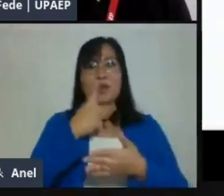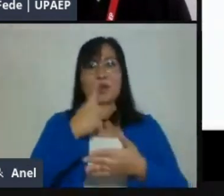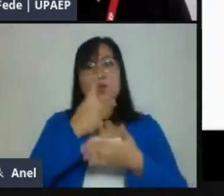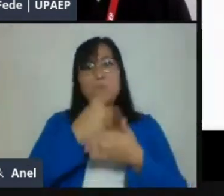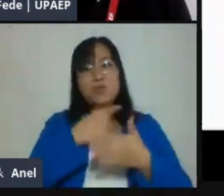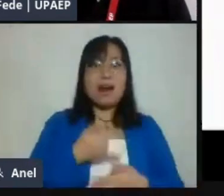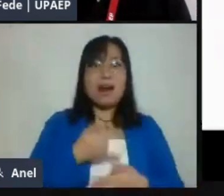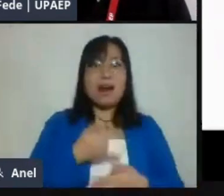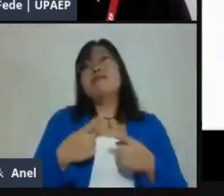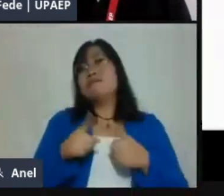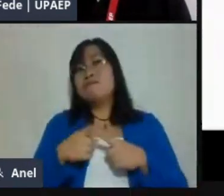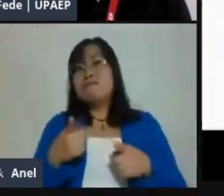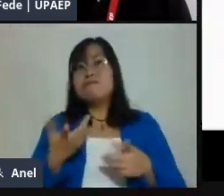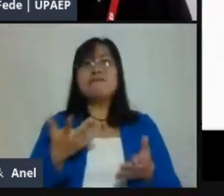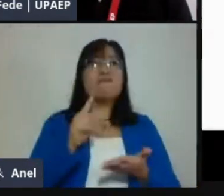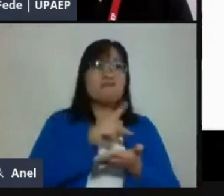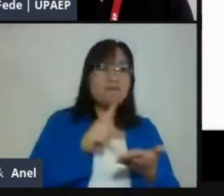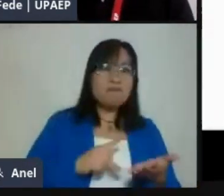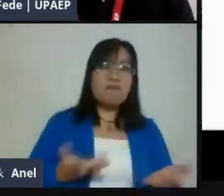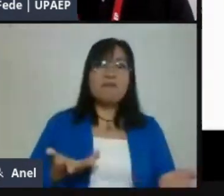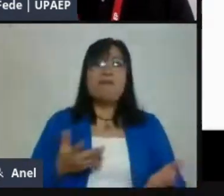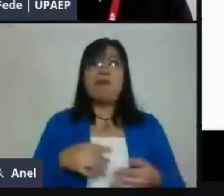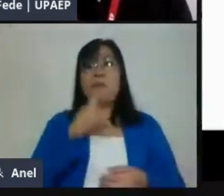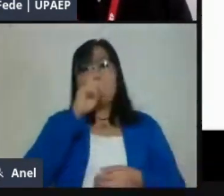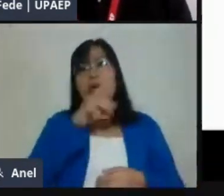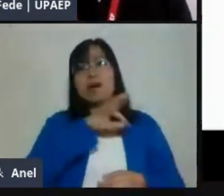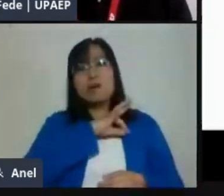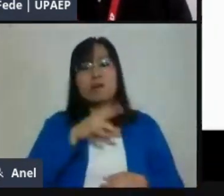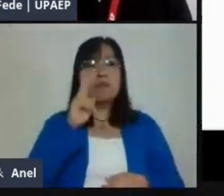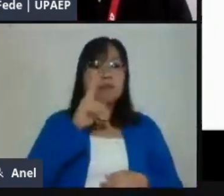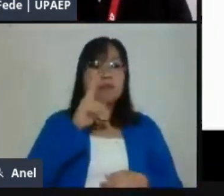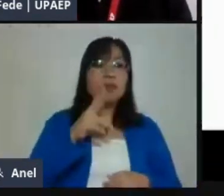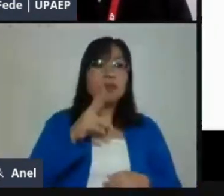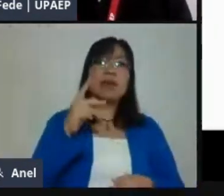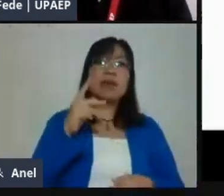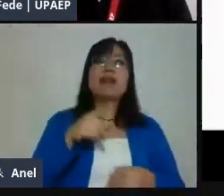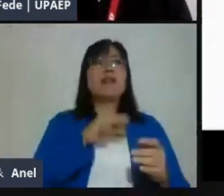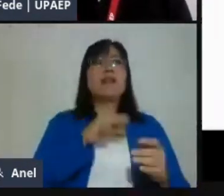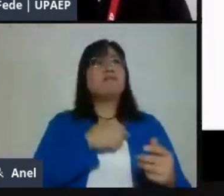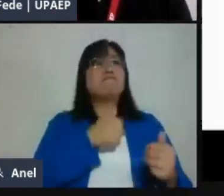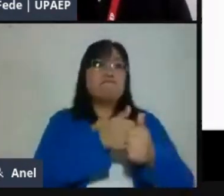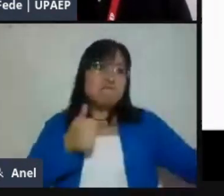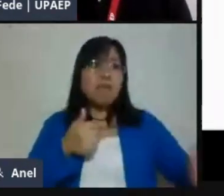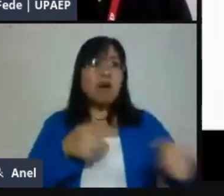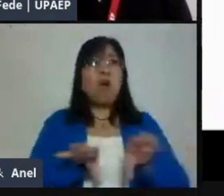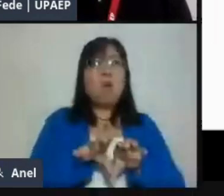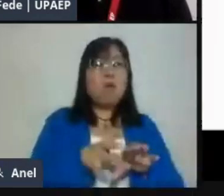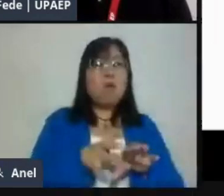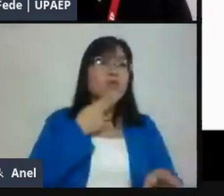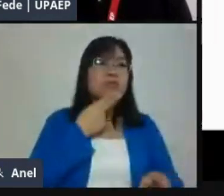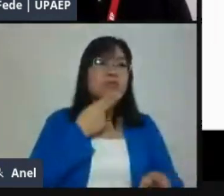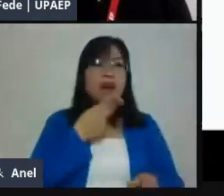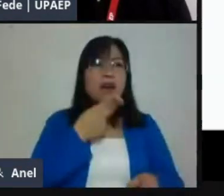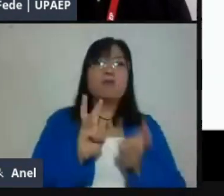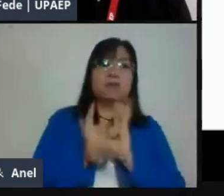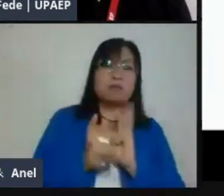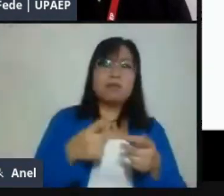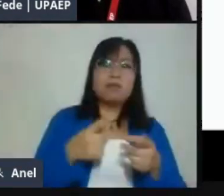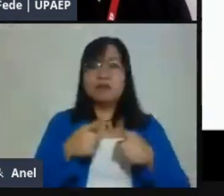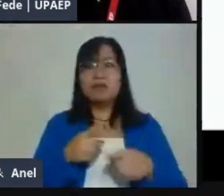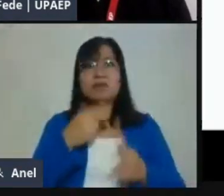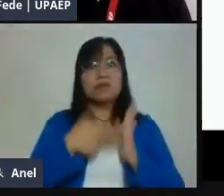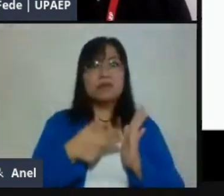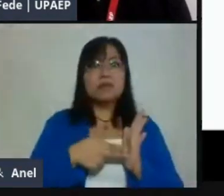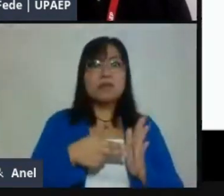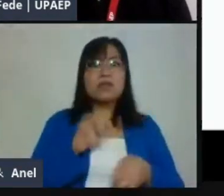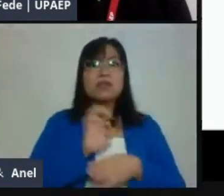que tenemos no nada más en nuestra comunidad, sino como país y en el mundo entero ciertos retos en casa que